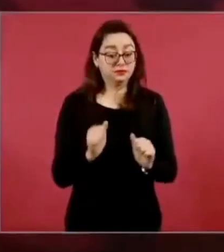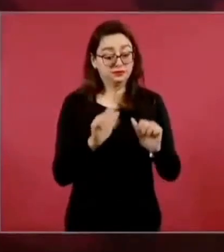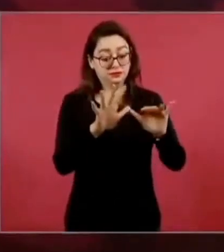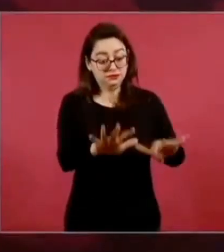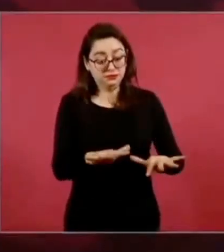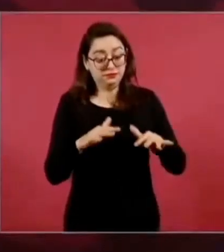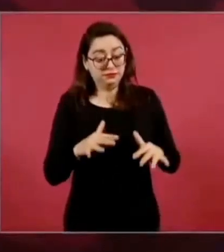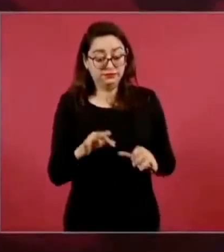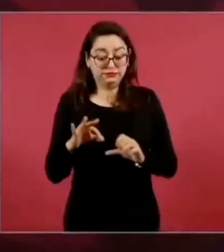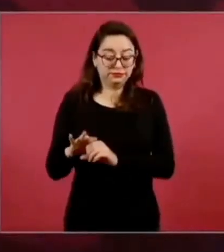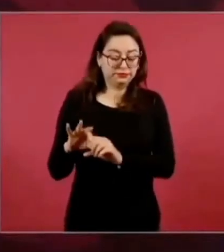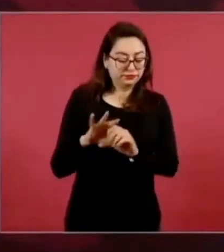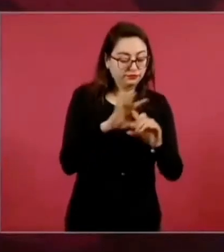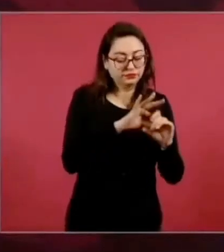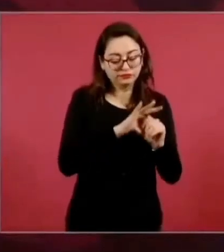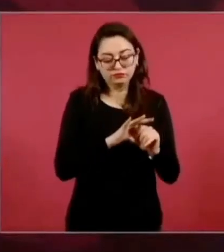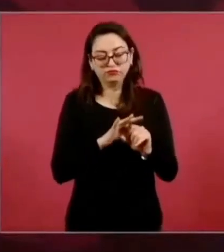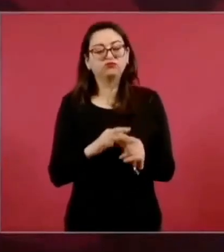que es